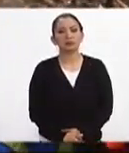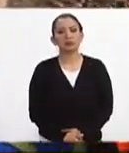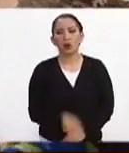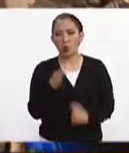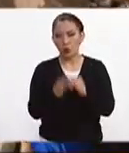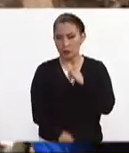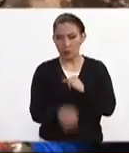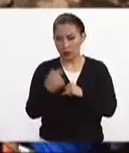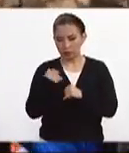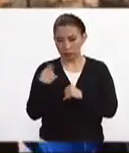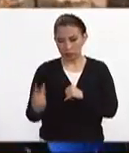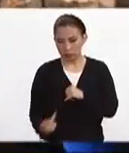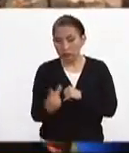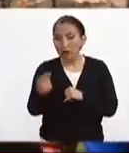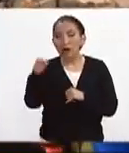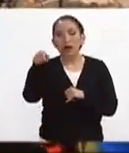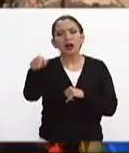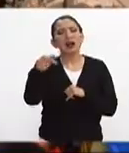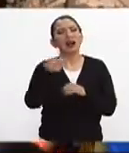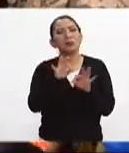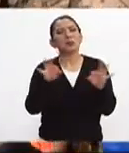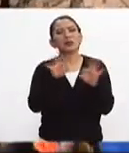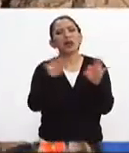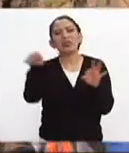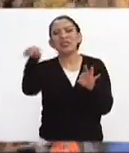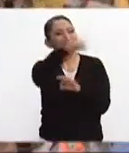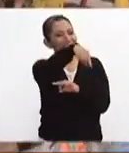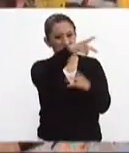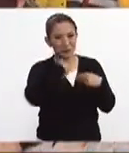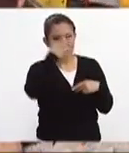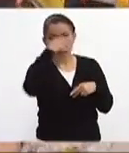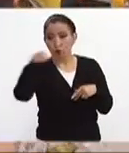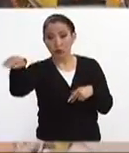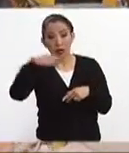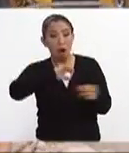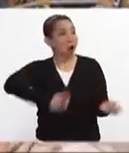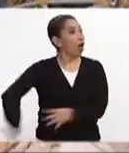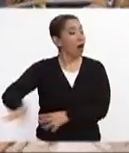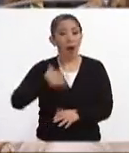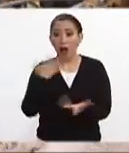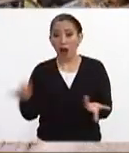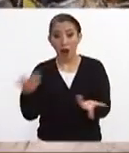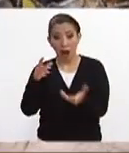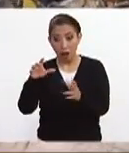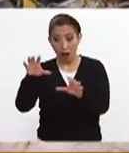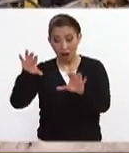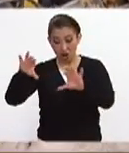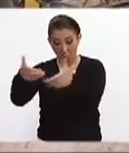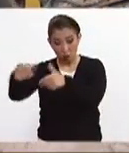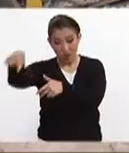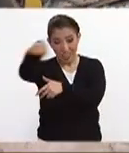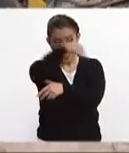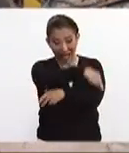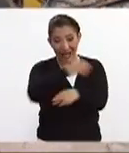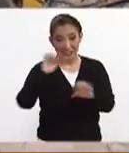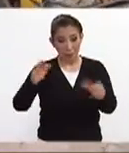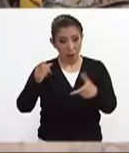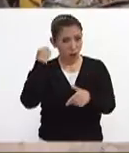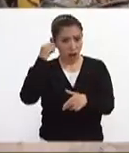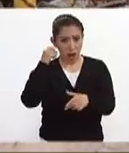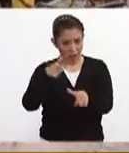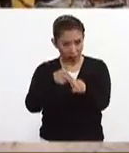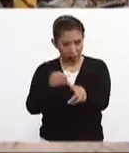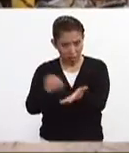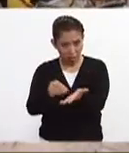Finalmente, General, es importante que la gente sepa que ustedes no han abandonado tampoco a las comunidades de estados como Chiapas y